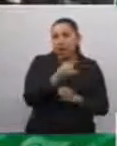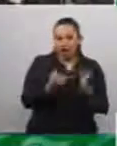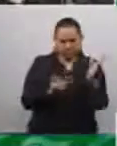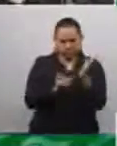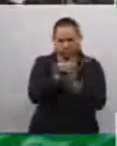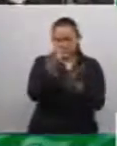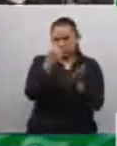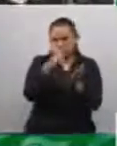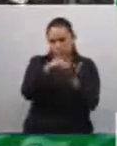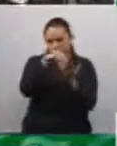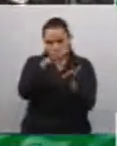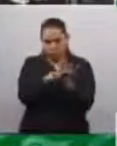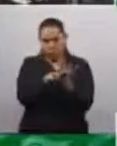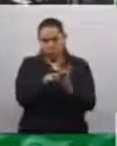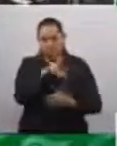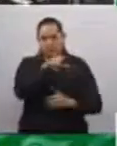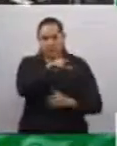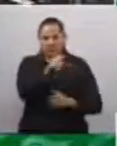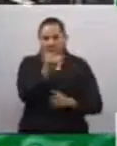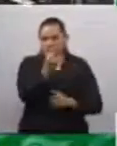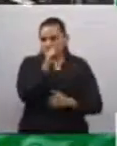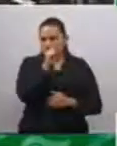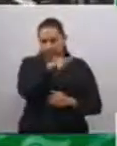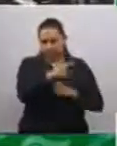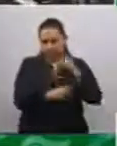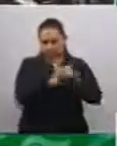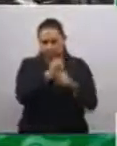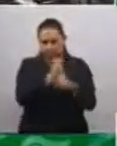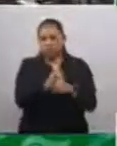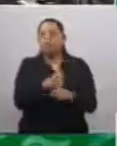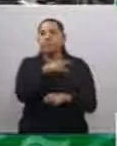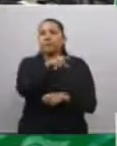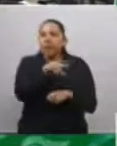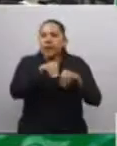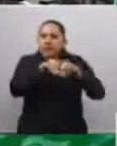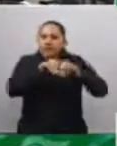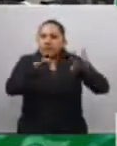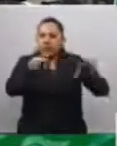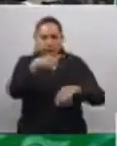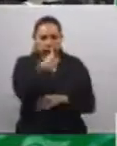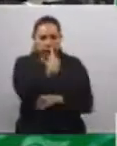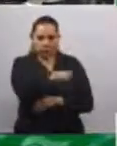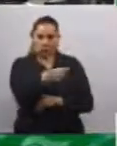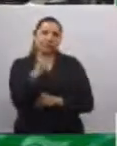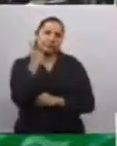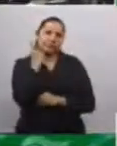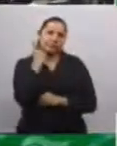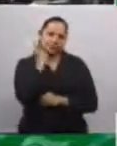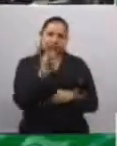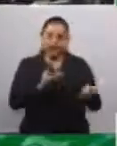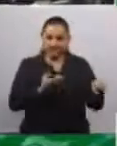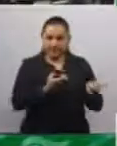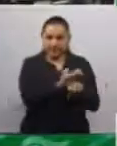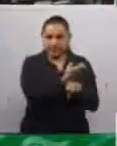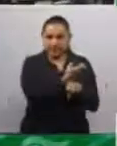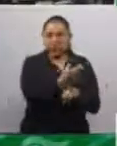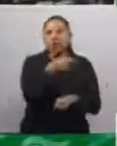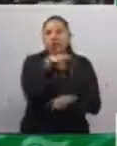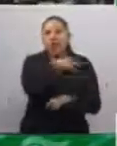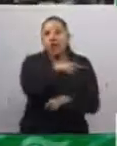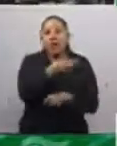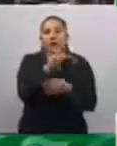17 de junio del mismo año el decreto emitido por el Congreso del Estado, por el que se declaraba